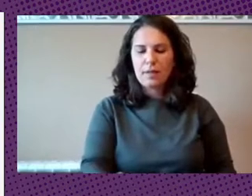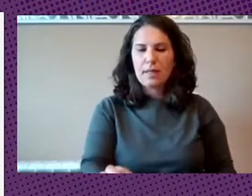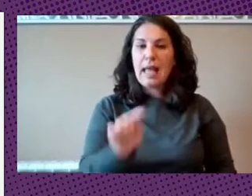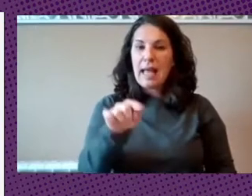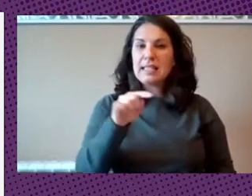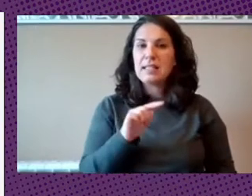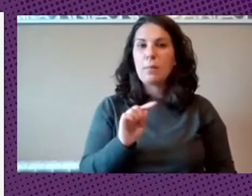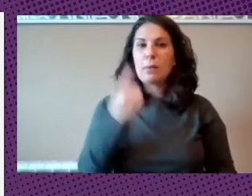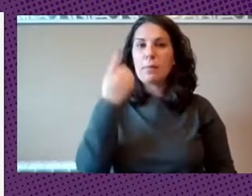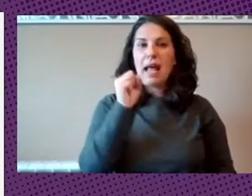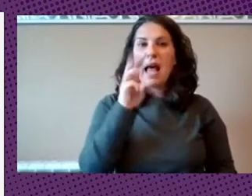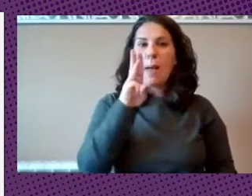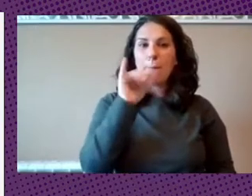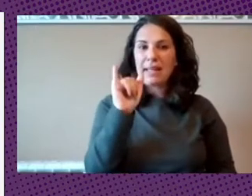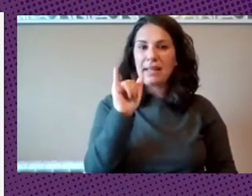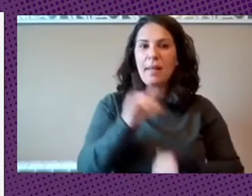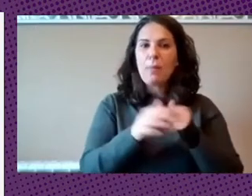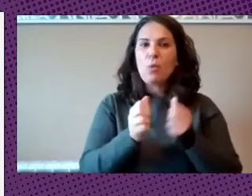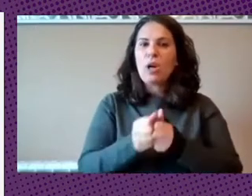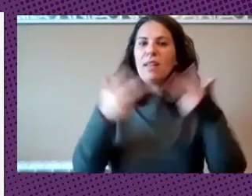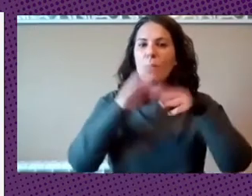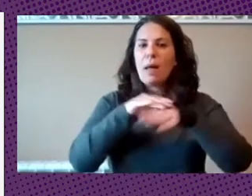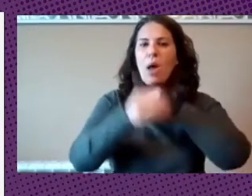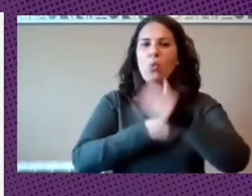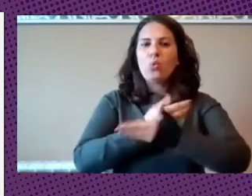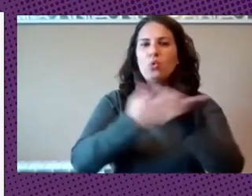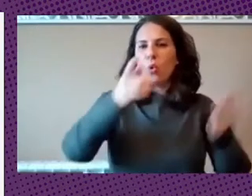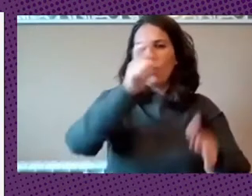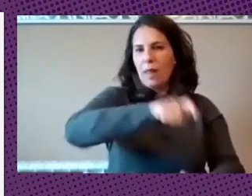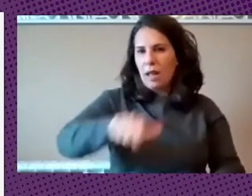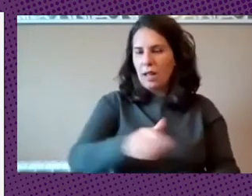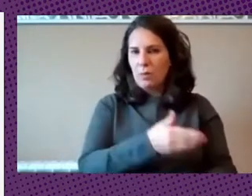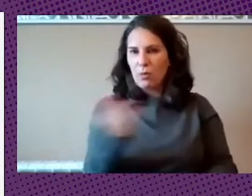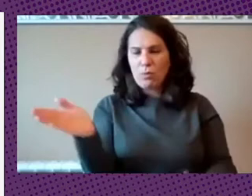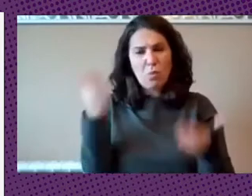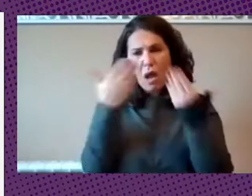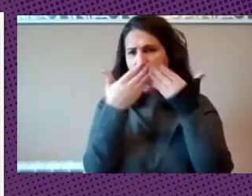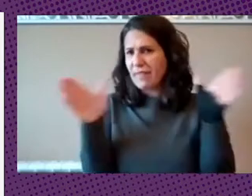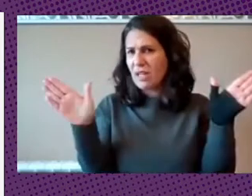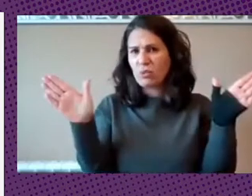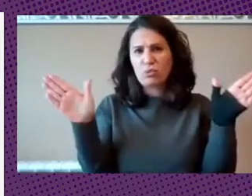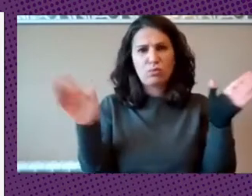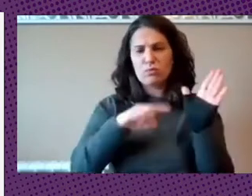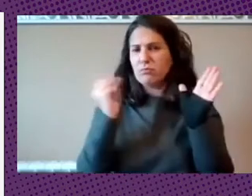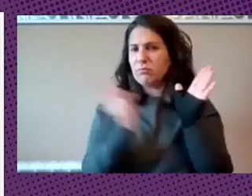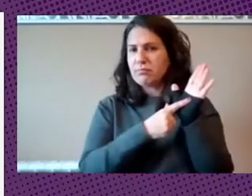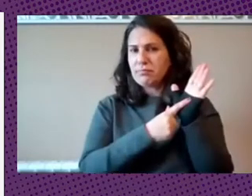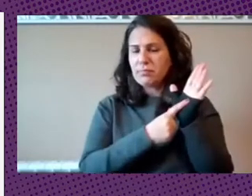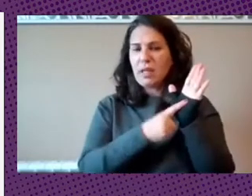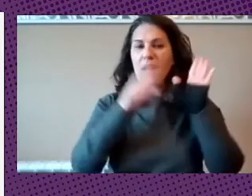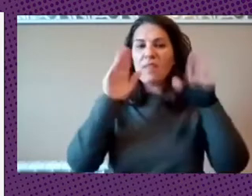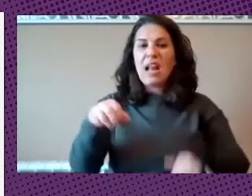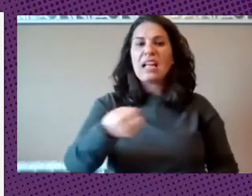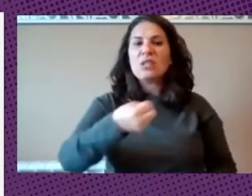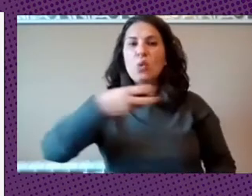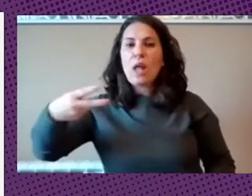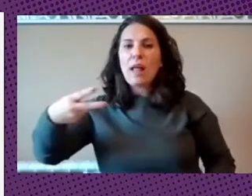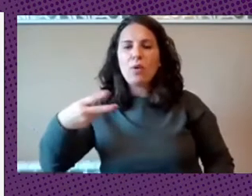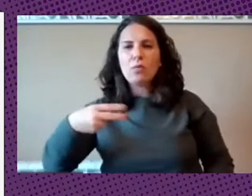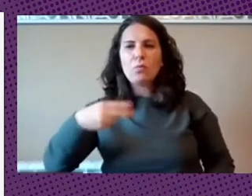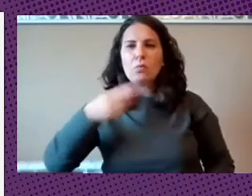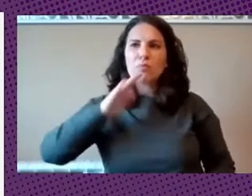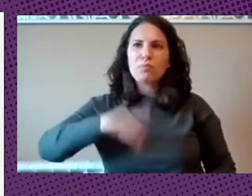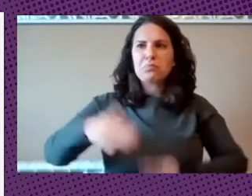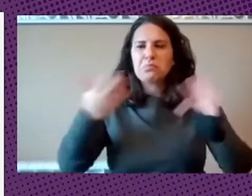democratizado para el uso del pueblo totalmente abierto y que tuvo como resultado más de 70